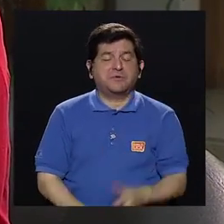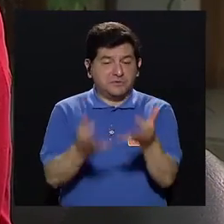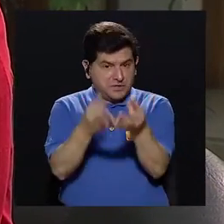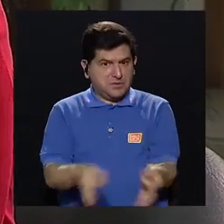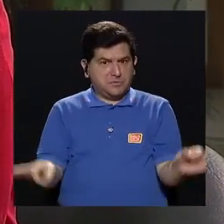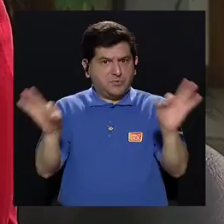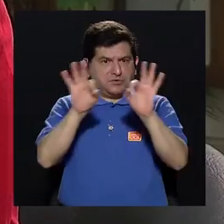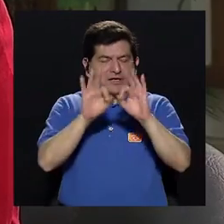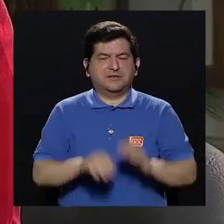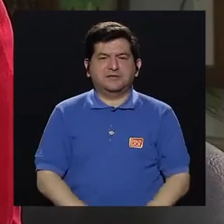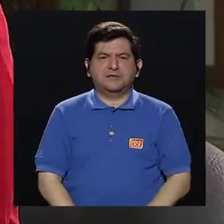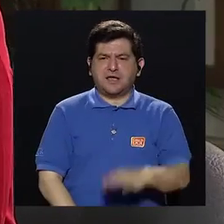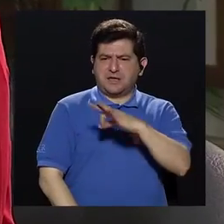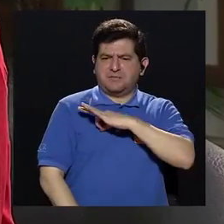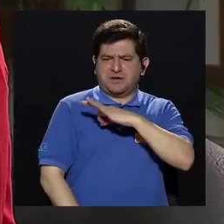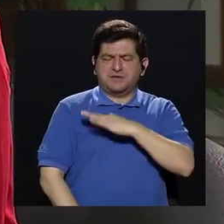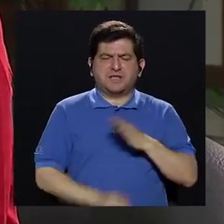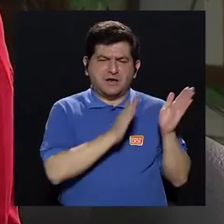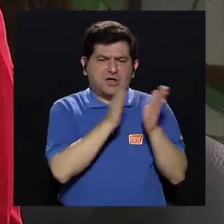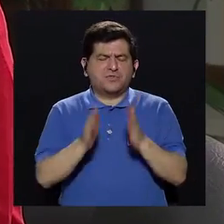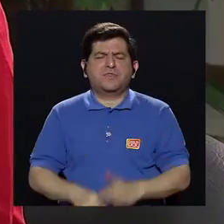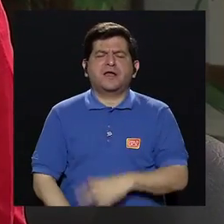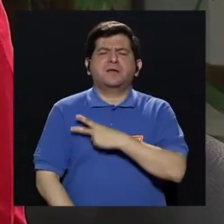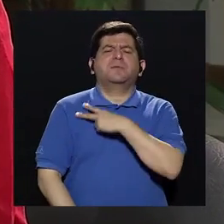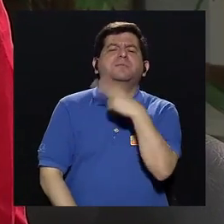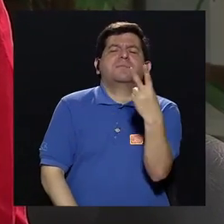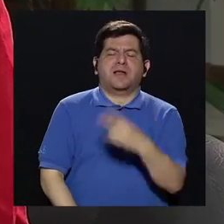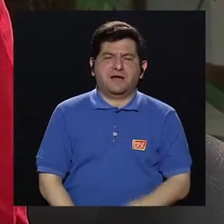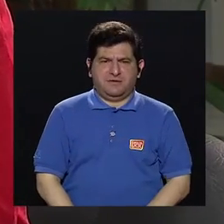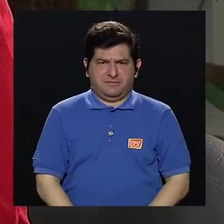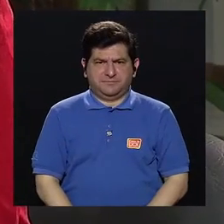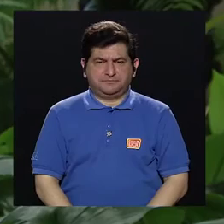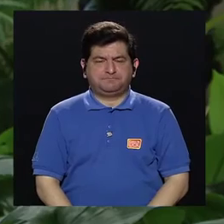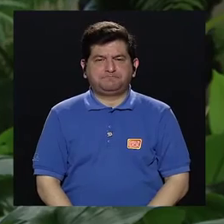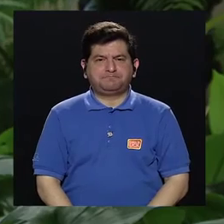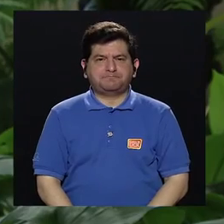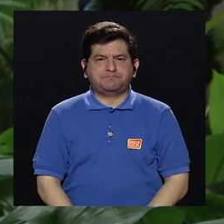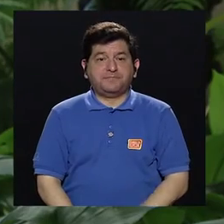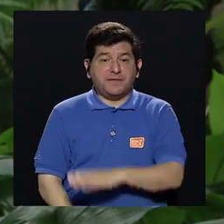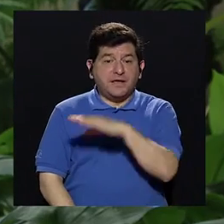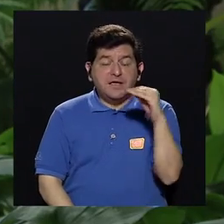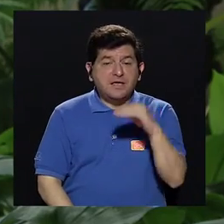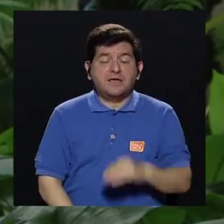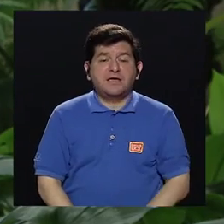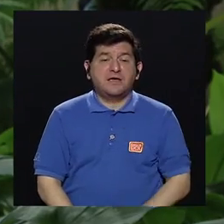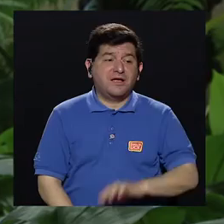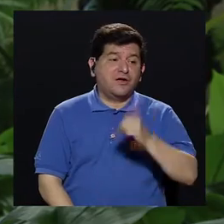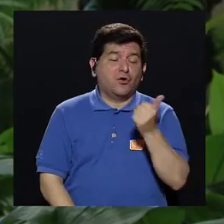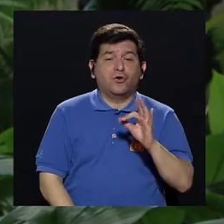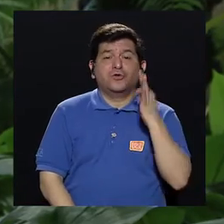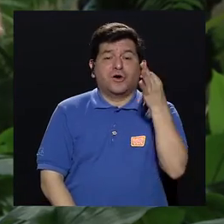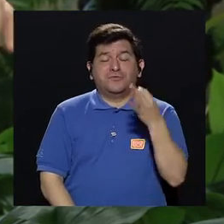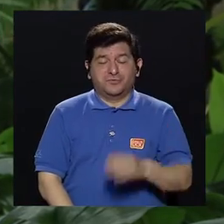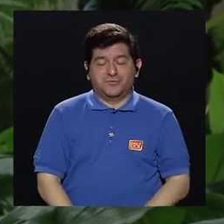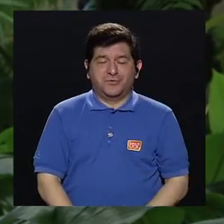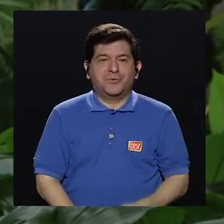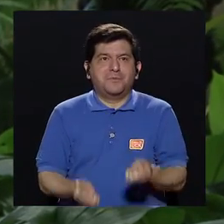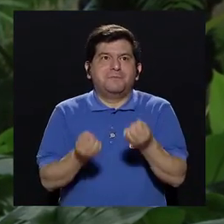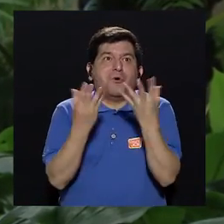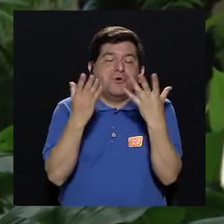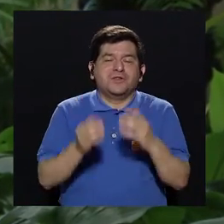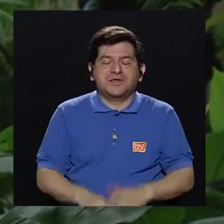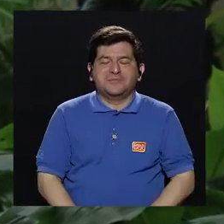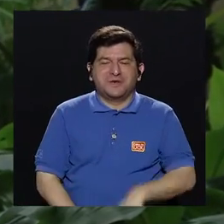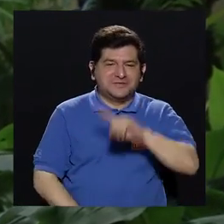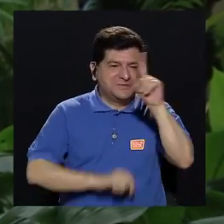que sé que es muy importante, ¿cuáles son los beneficios del plan voluntario? ¿no hablamos del plan voluntario? Sí, vamos a ver. y quedará lo demás porque tenemos miles de preguntas